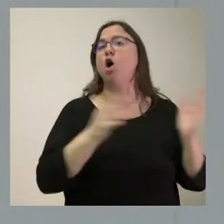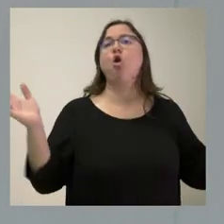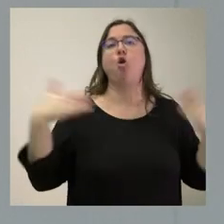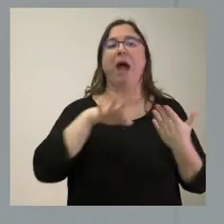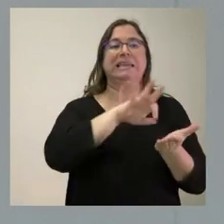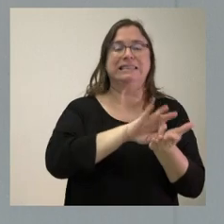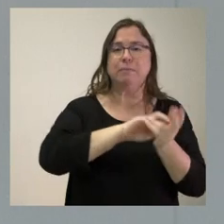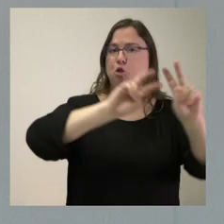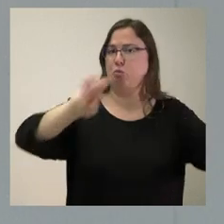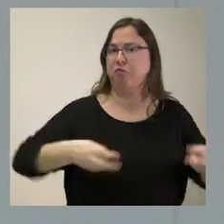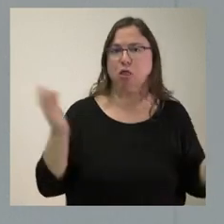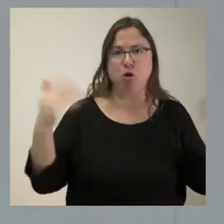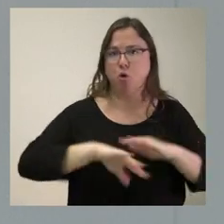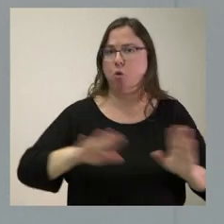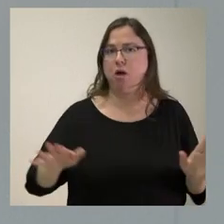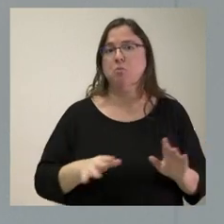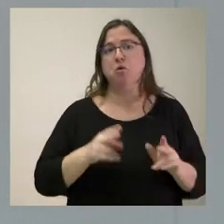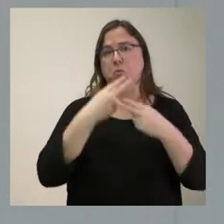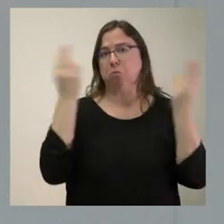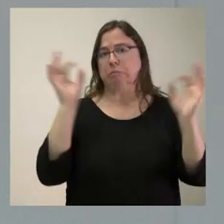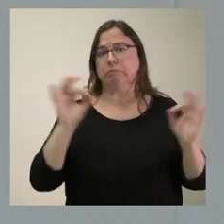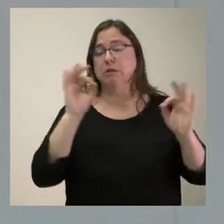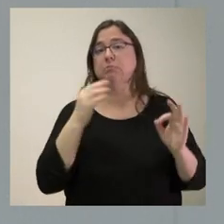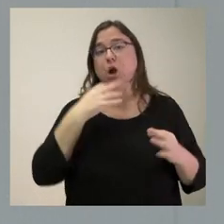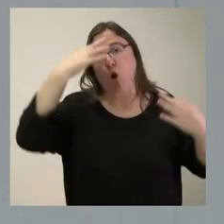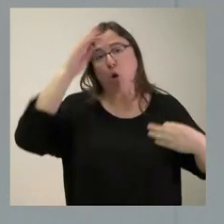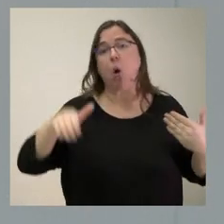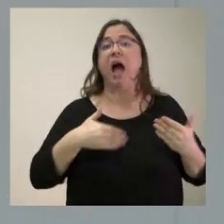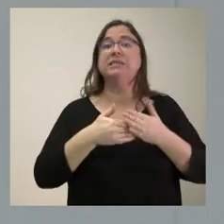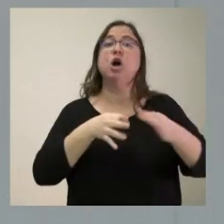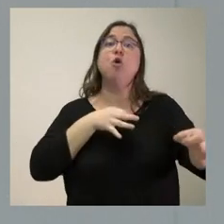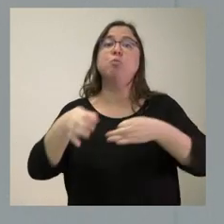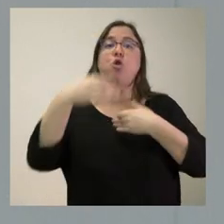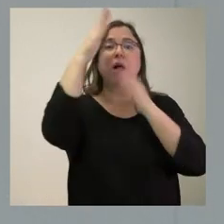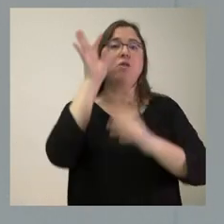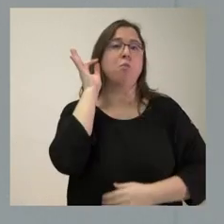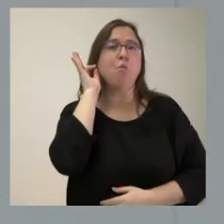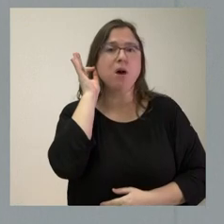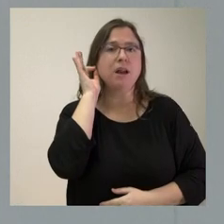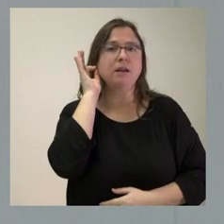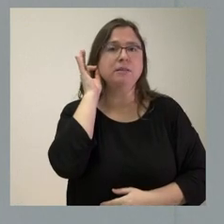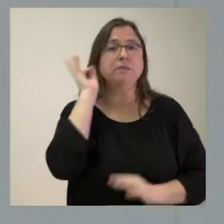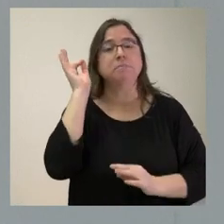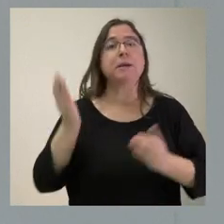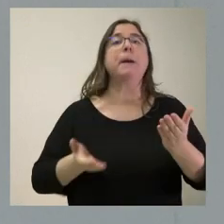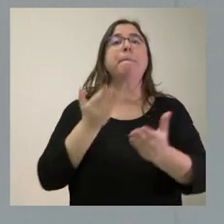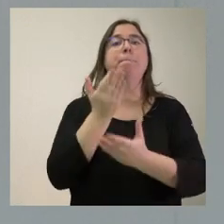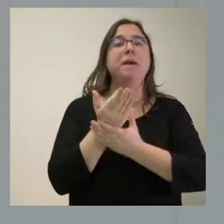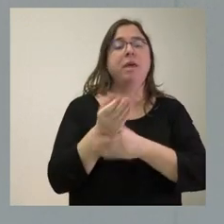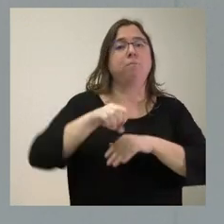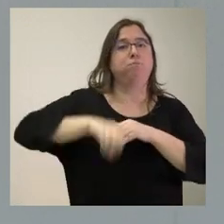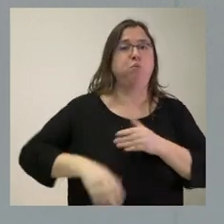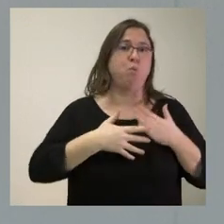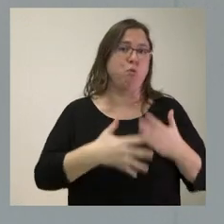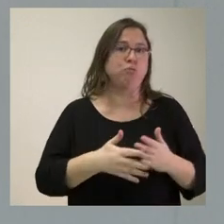servicios ni de protocolo alguno, incluso, como es natural, el protocolo de atención a las mujeres que solicitan la interrupción voluntaria del